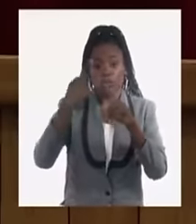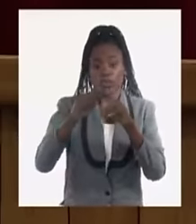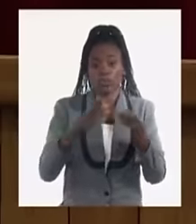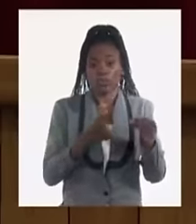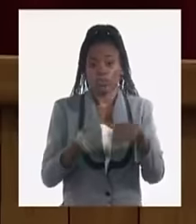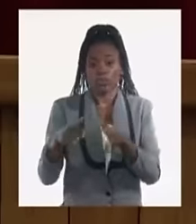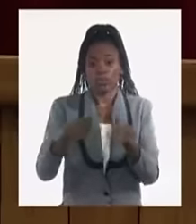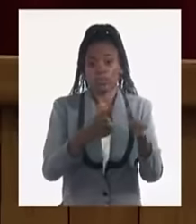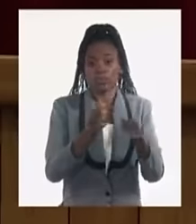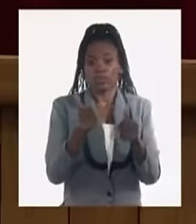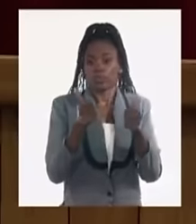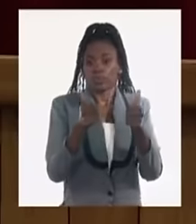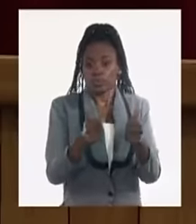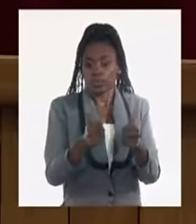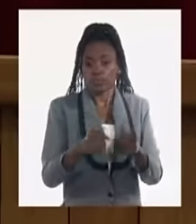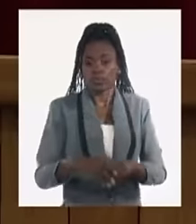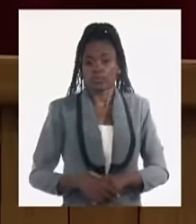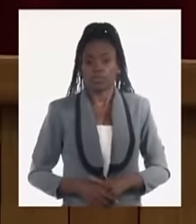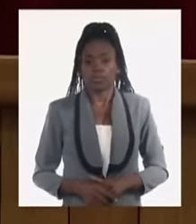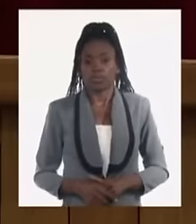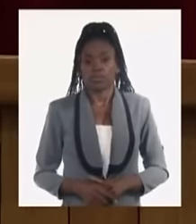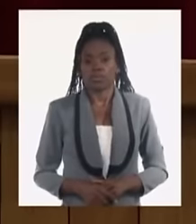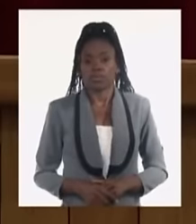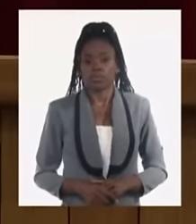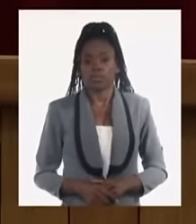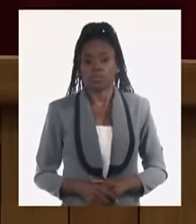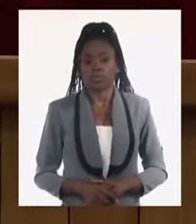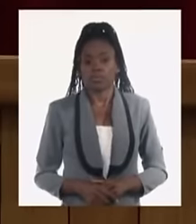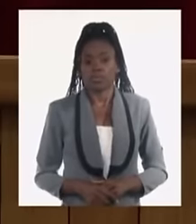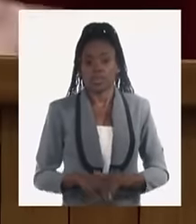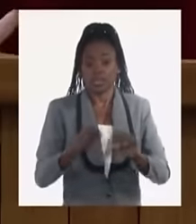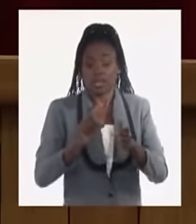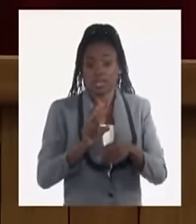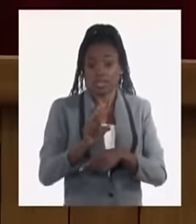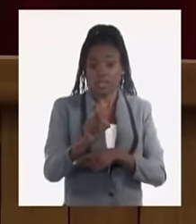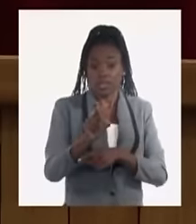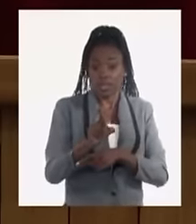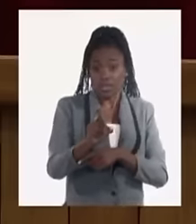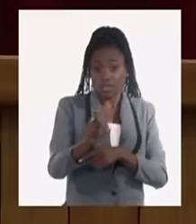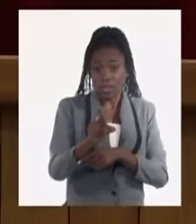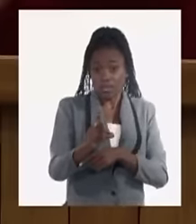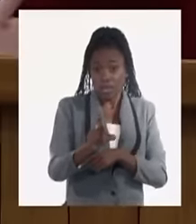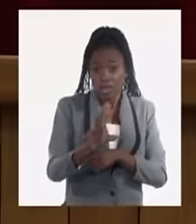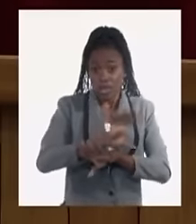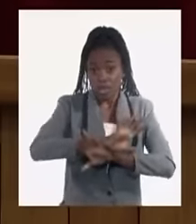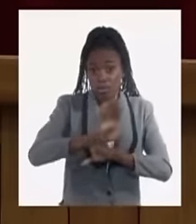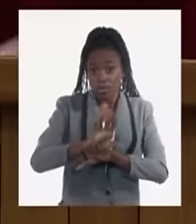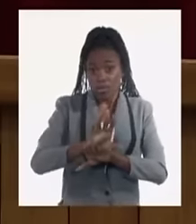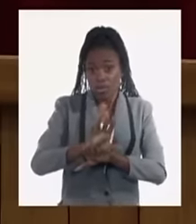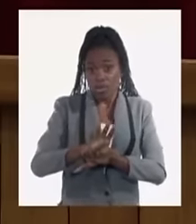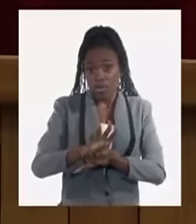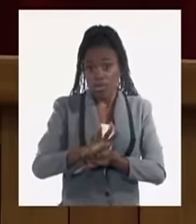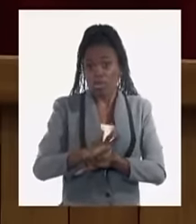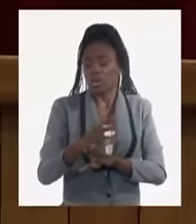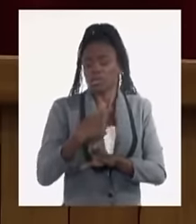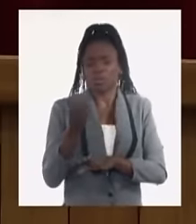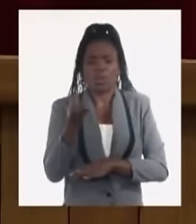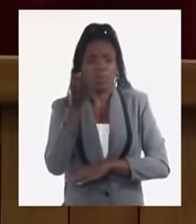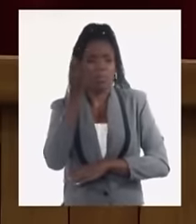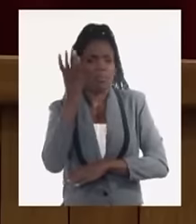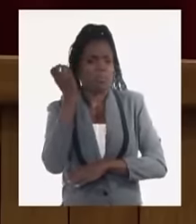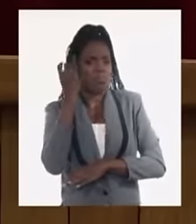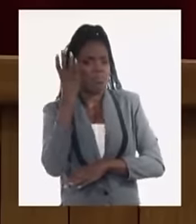por el sistema bancario del país y al final se han convertido en un subterfugio e inventos